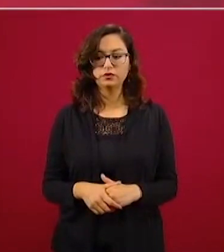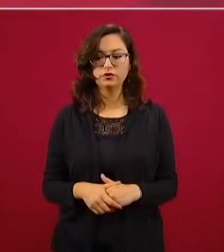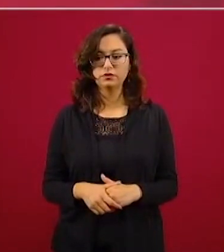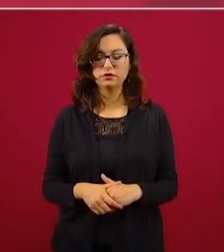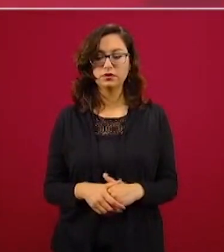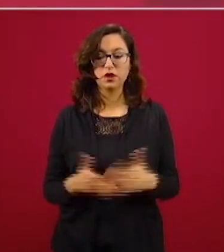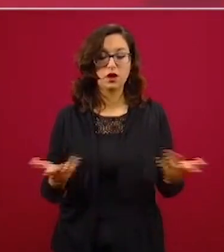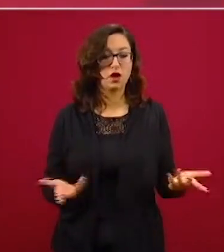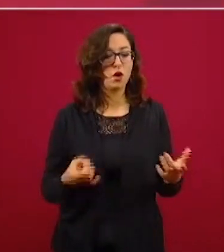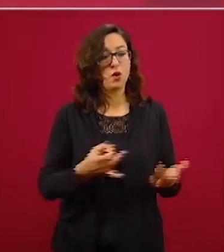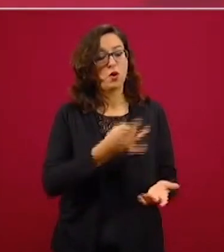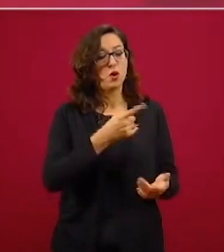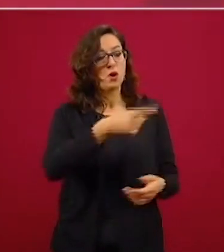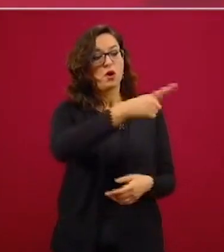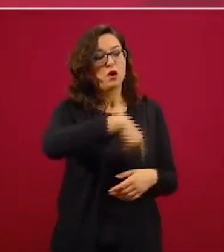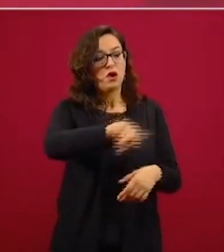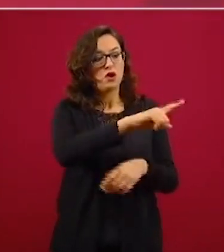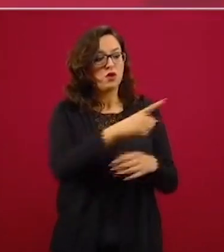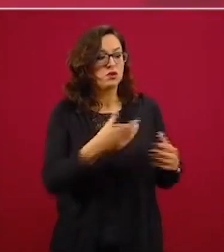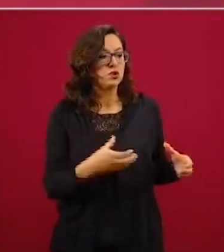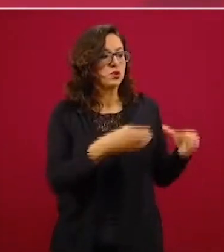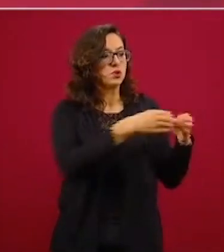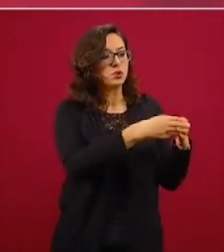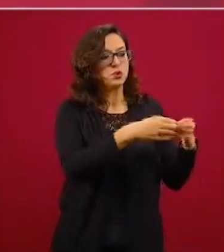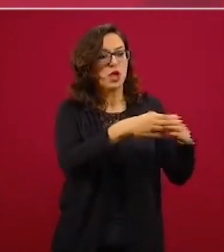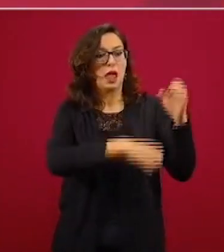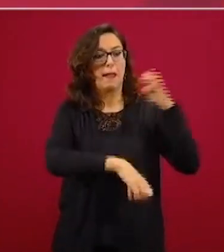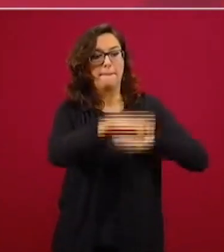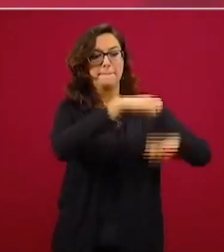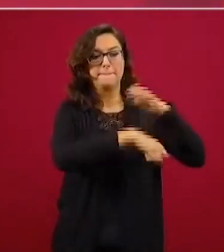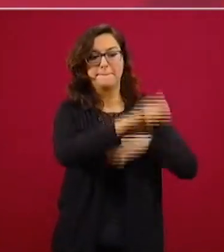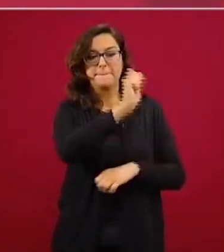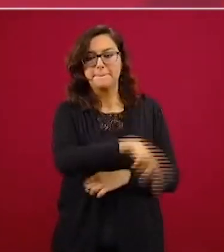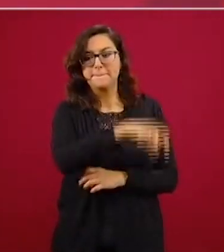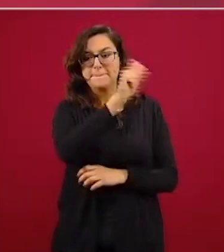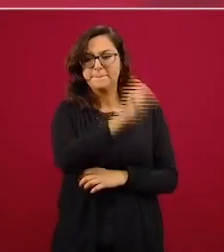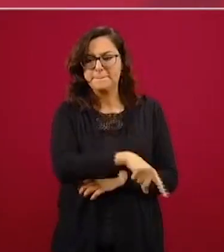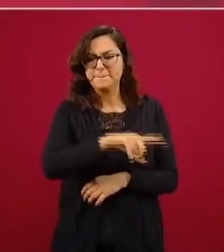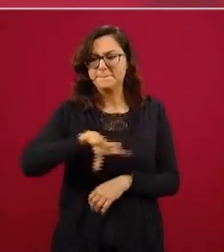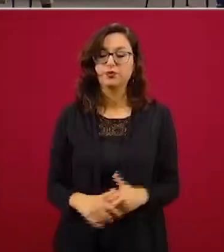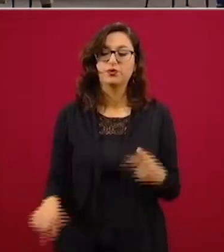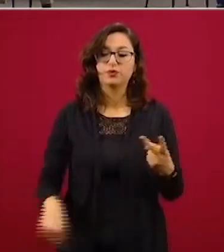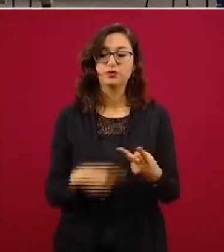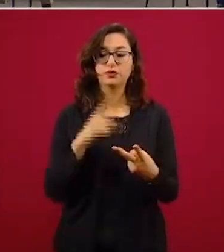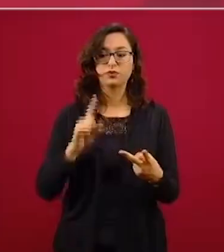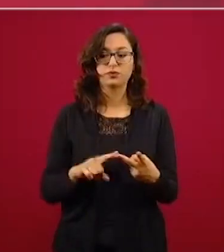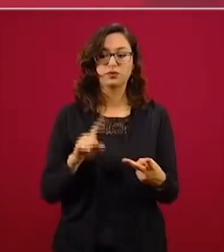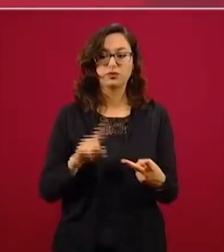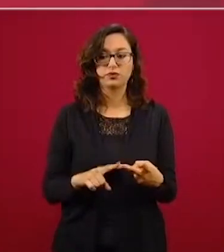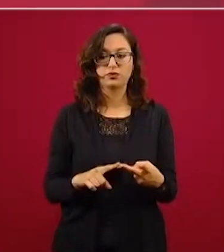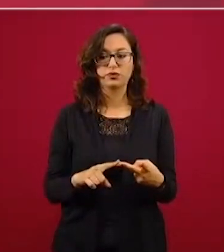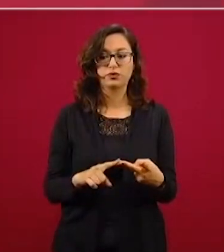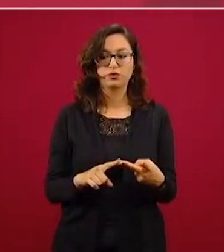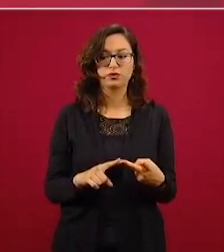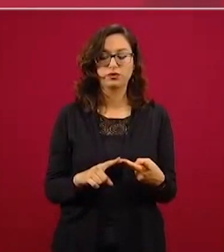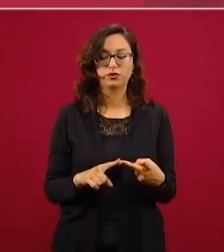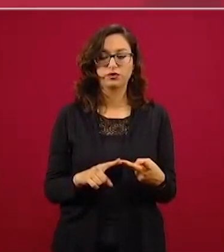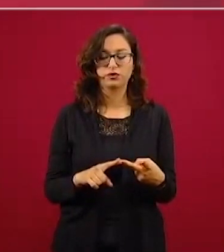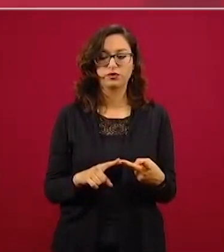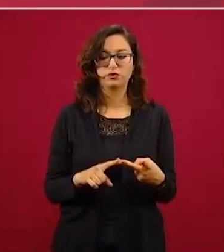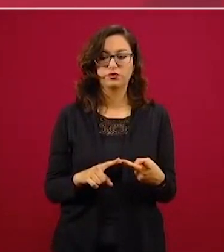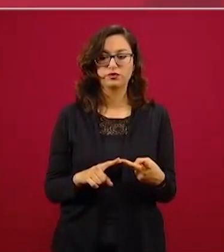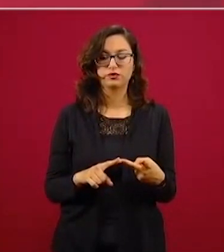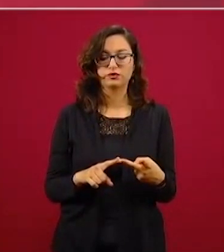oligopolios acostumbrados a imponer todo tipo de sobreprecios y abusos. Vamos a tener el mejor,